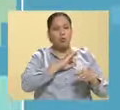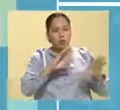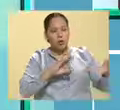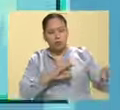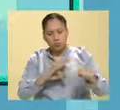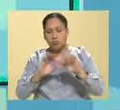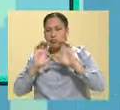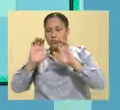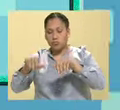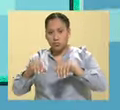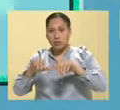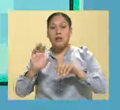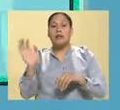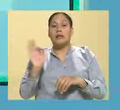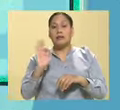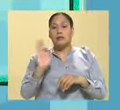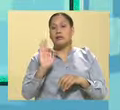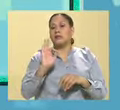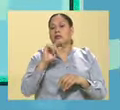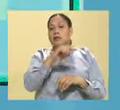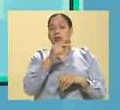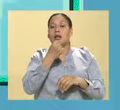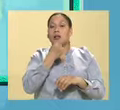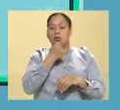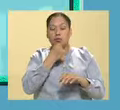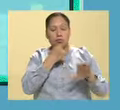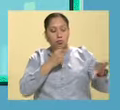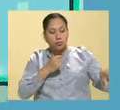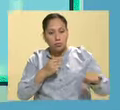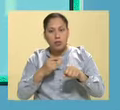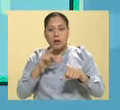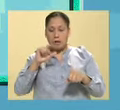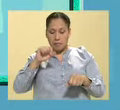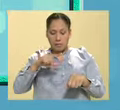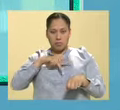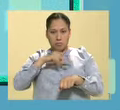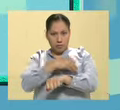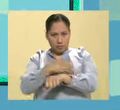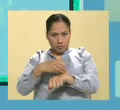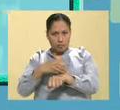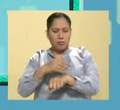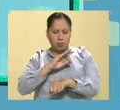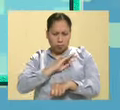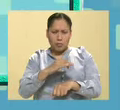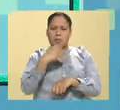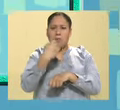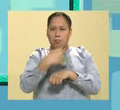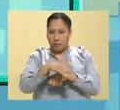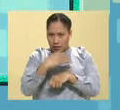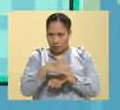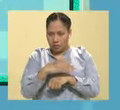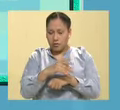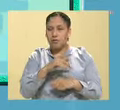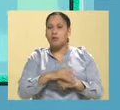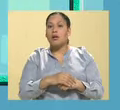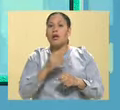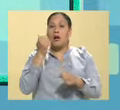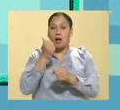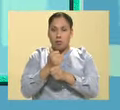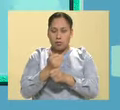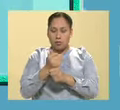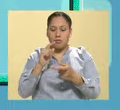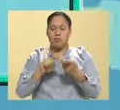en casos en que sean contratados por círculo familiar hasta segundo grado. ¿A qué voto? Abuelos,